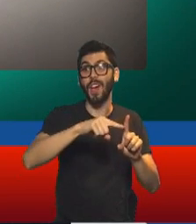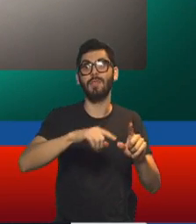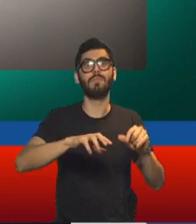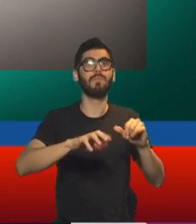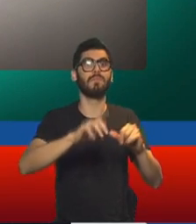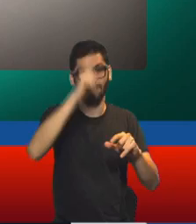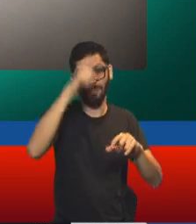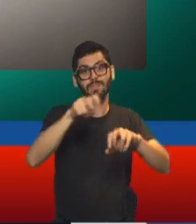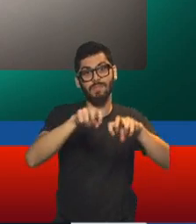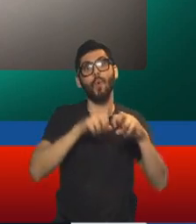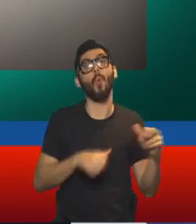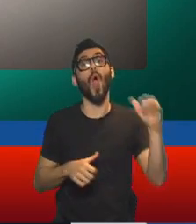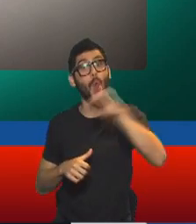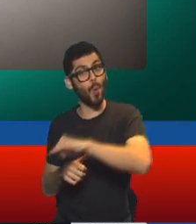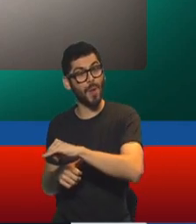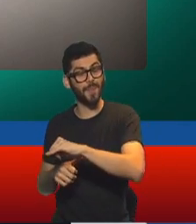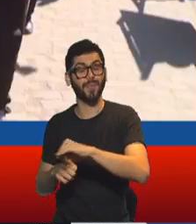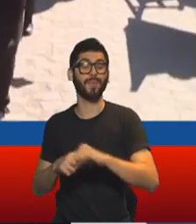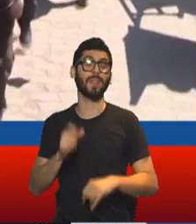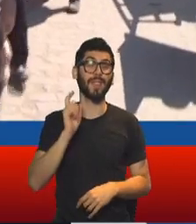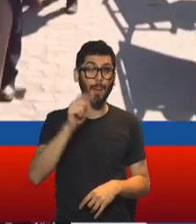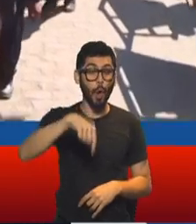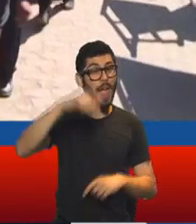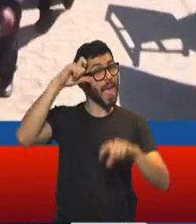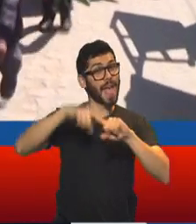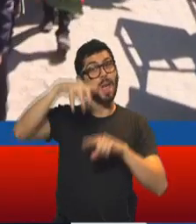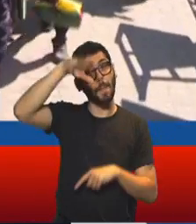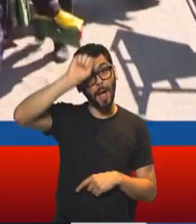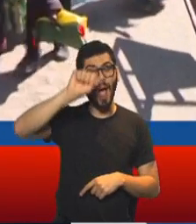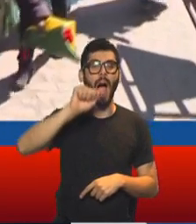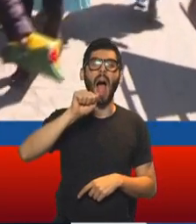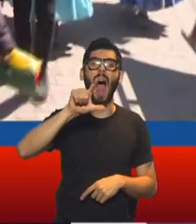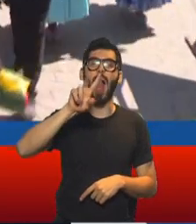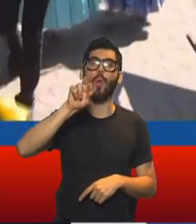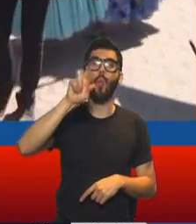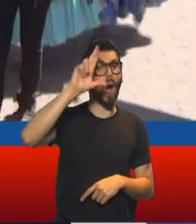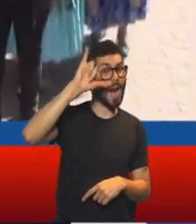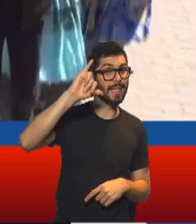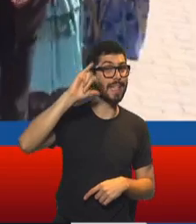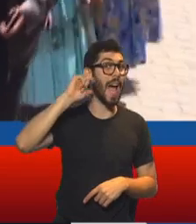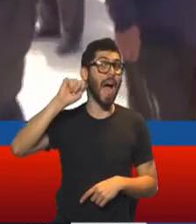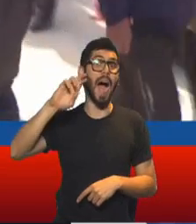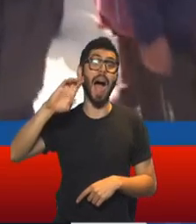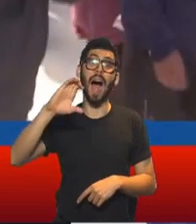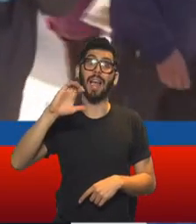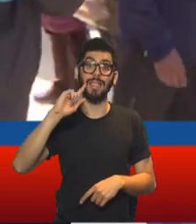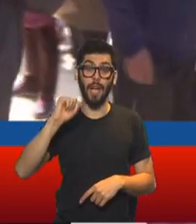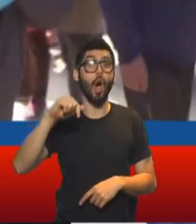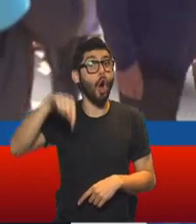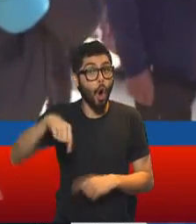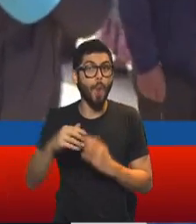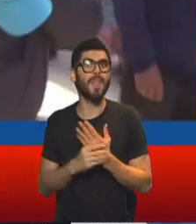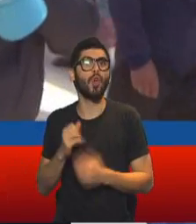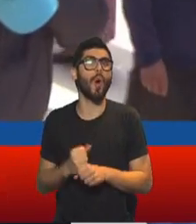habló hoy el embajador, el ex embajador Normando Álvarez García, el chiqui Álvarez García, que hoy es ministro de Trabajo de Jujuy, y del